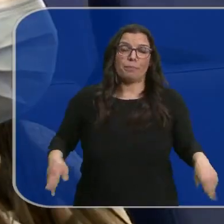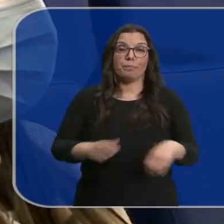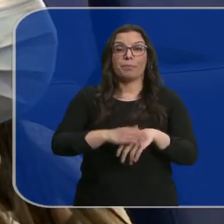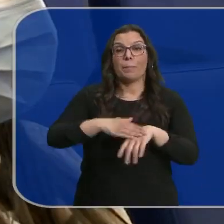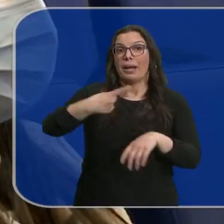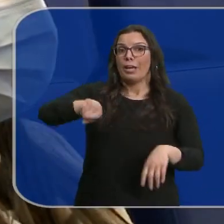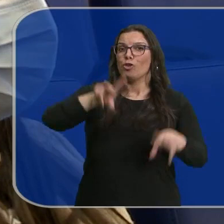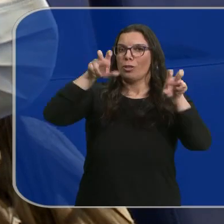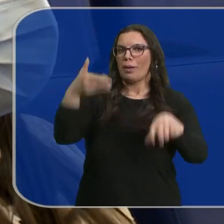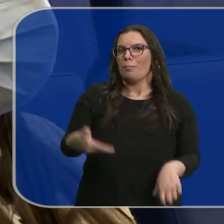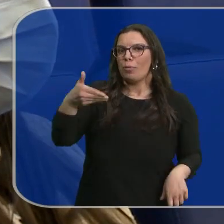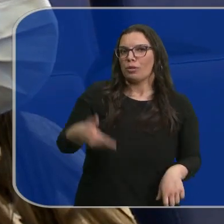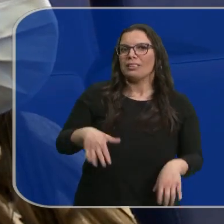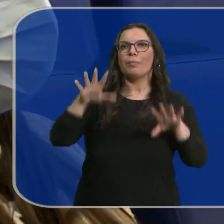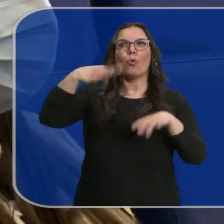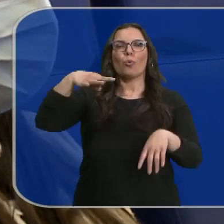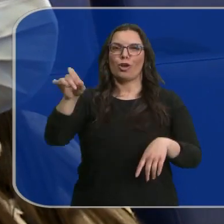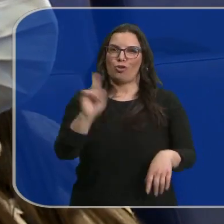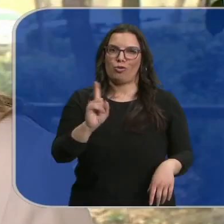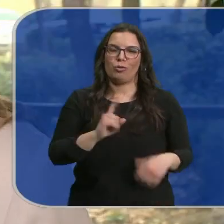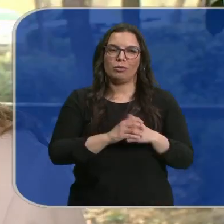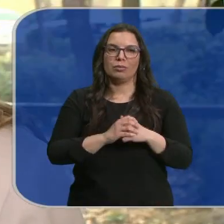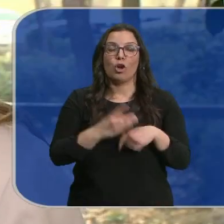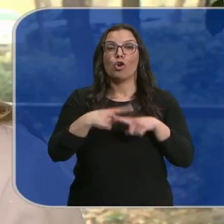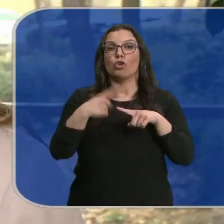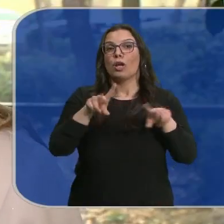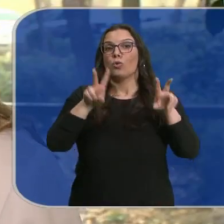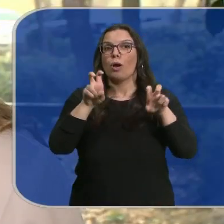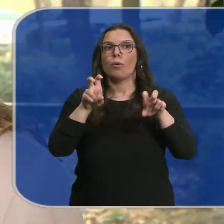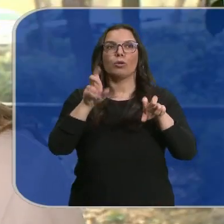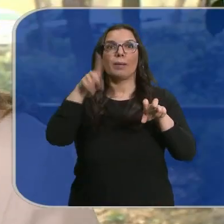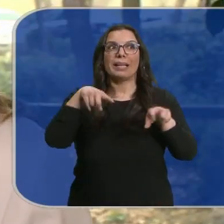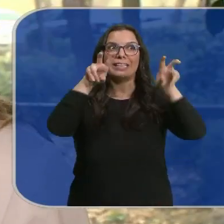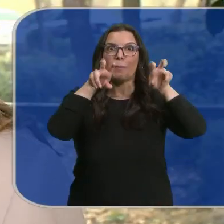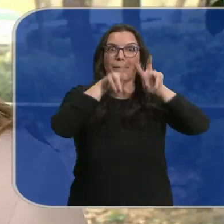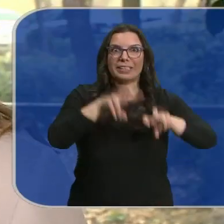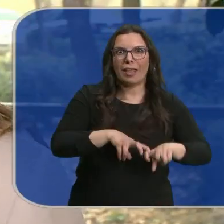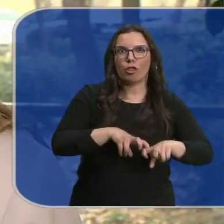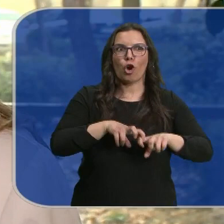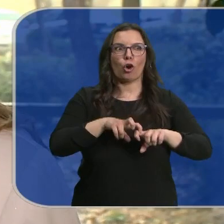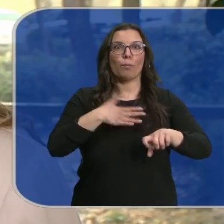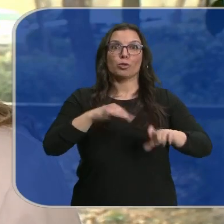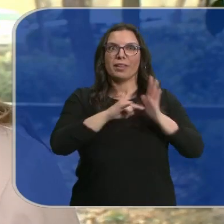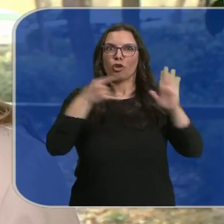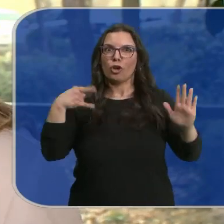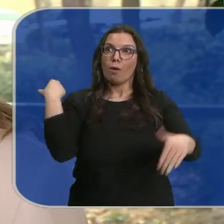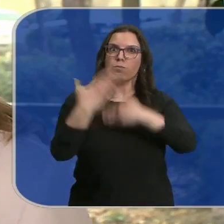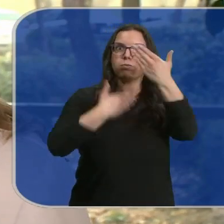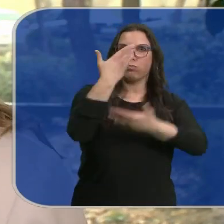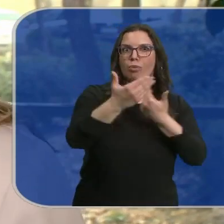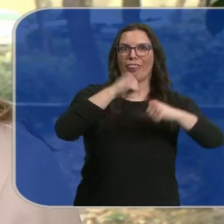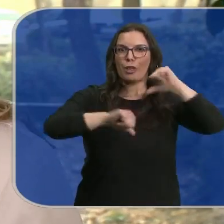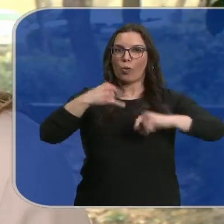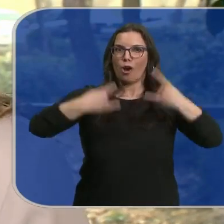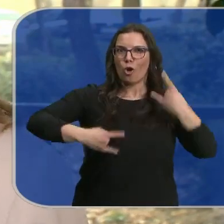ellos son cuestiones importantes, pero no las únicas. ¿Qué hay de novedoso en investigación, en posibilidades tecnológicas, por ejemplo la cirugía